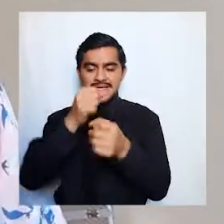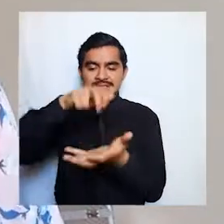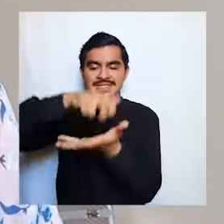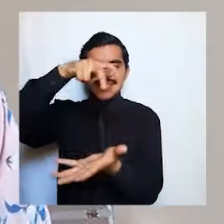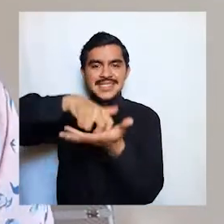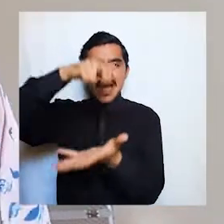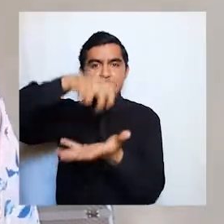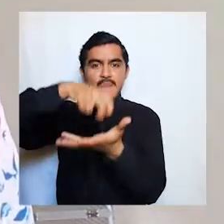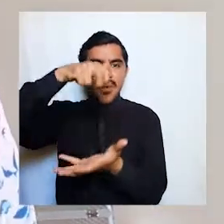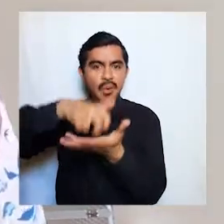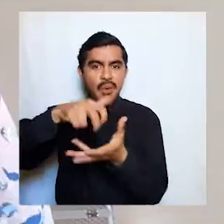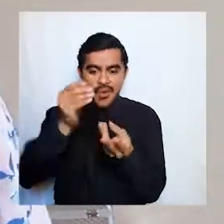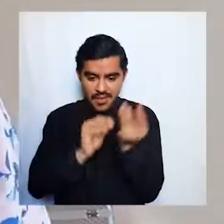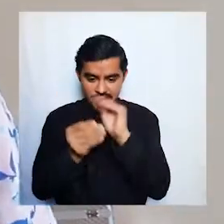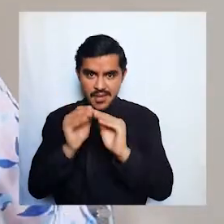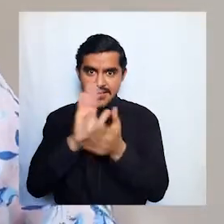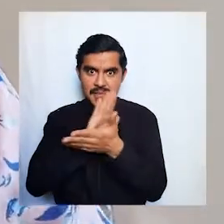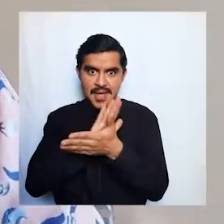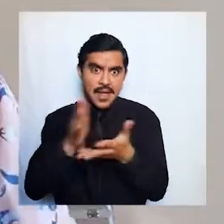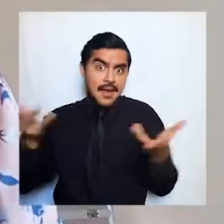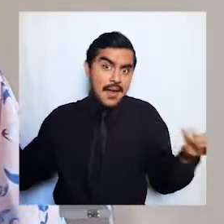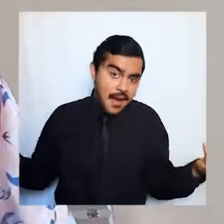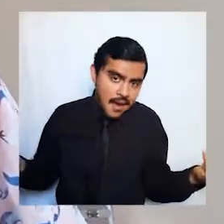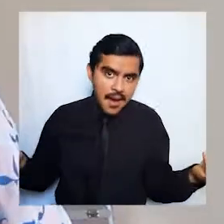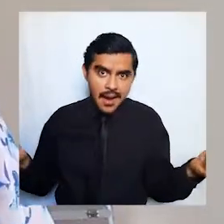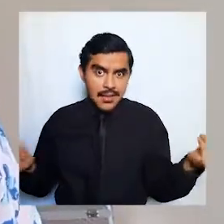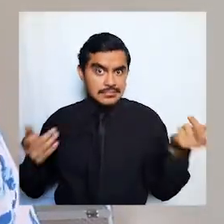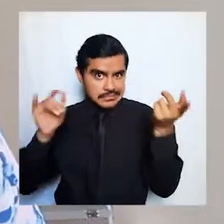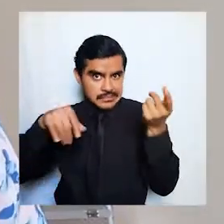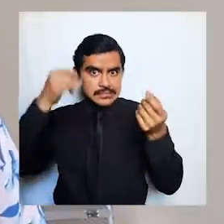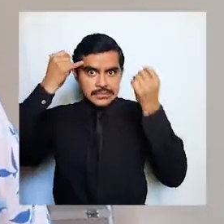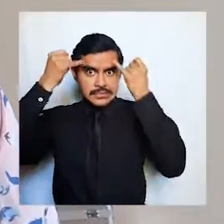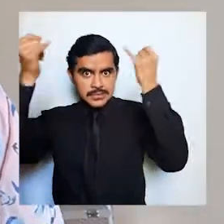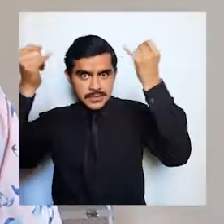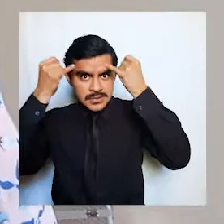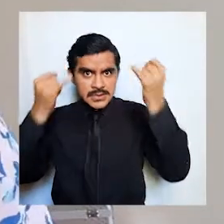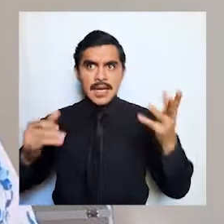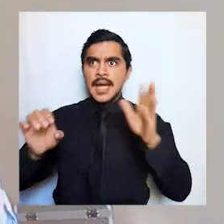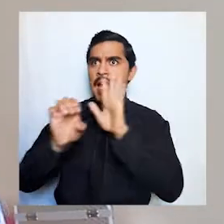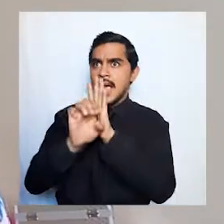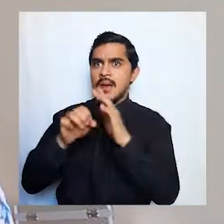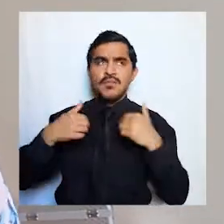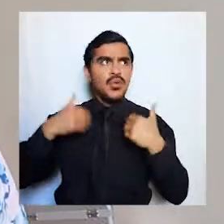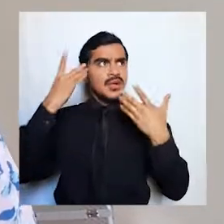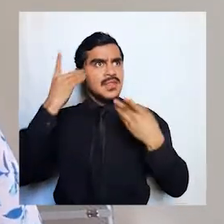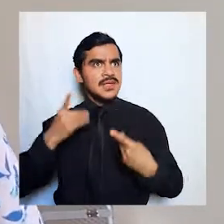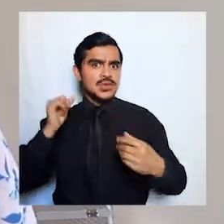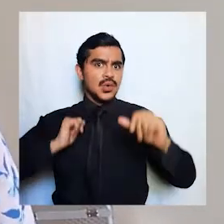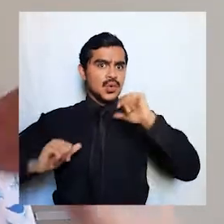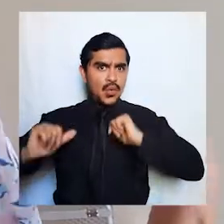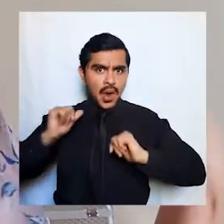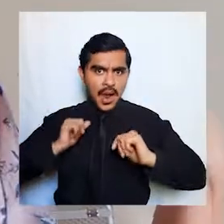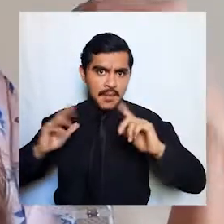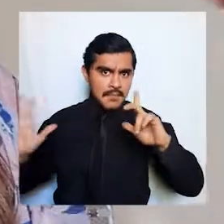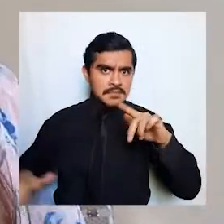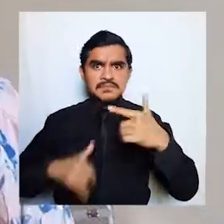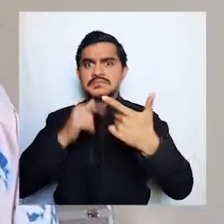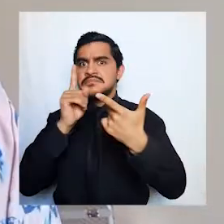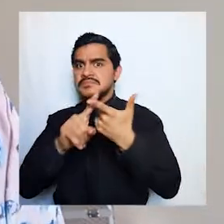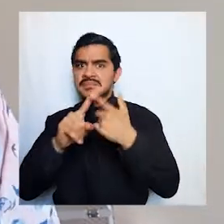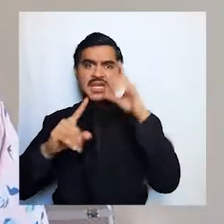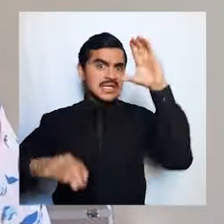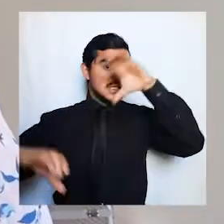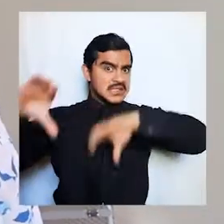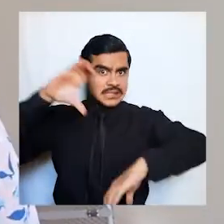origamis me entienden la idea entonces ustedes decían si van a hacer algo de actuación si van a hacer algo de